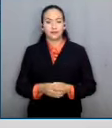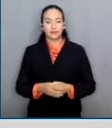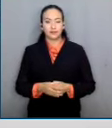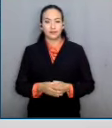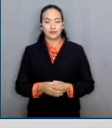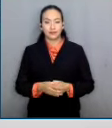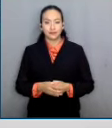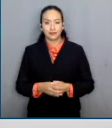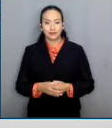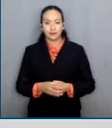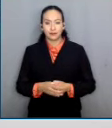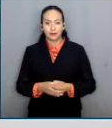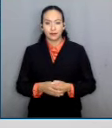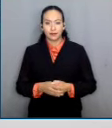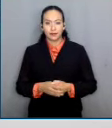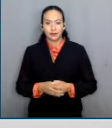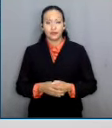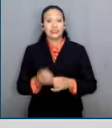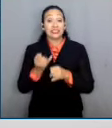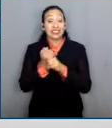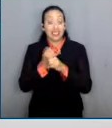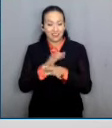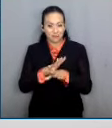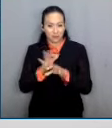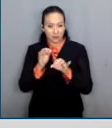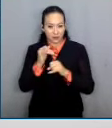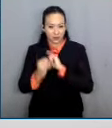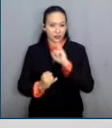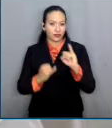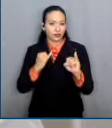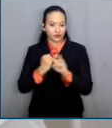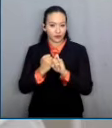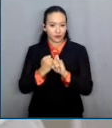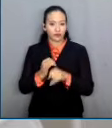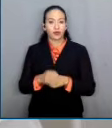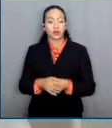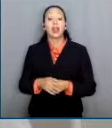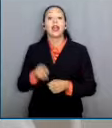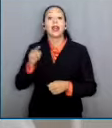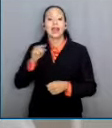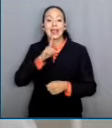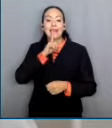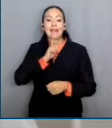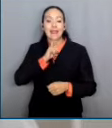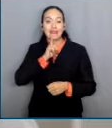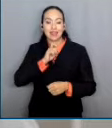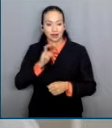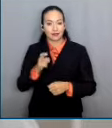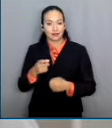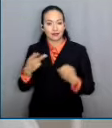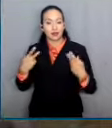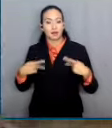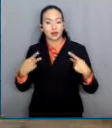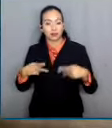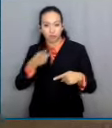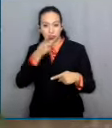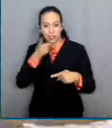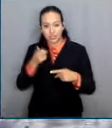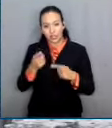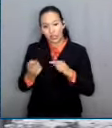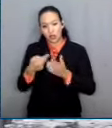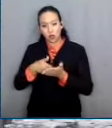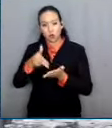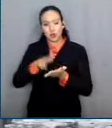Y en Información Internacional mediadores de Qatar informaron que nuevamente se han estancado las negociaciones para una